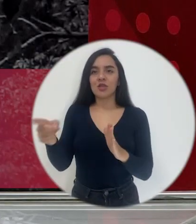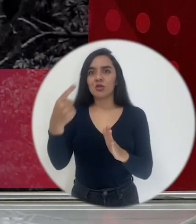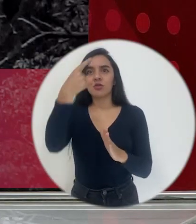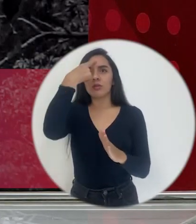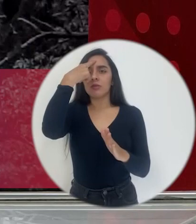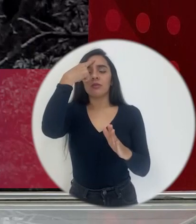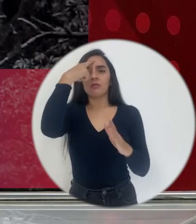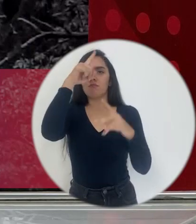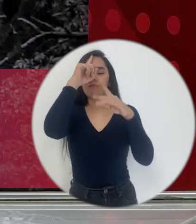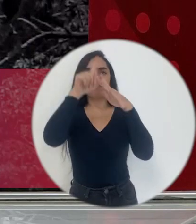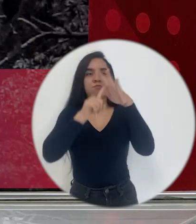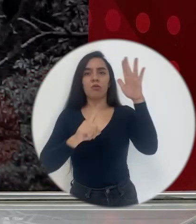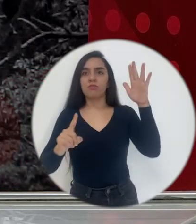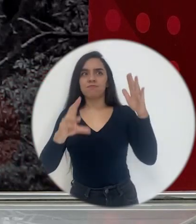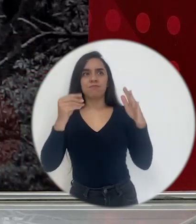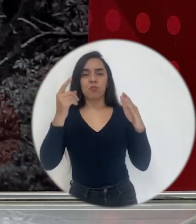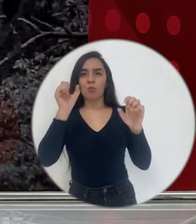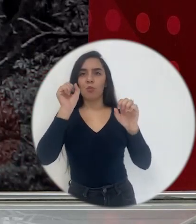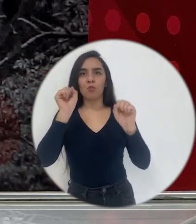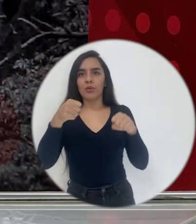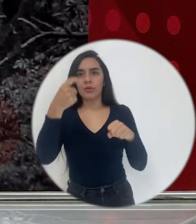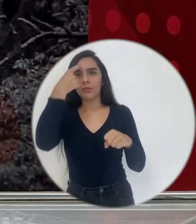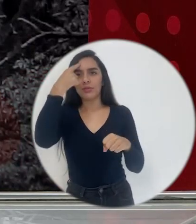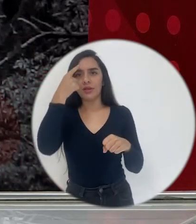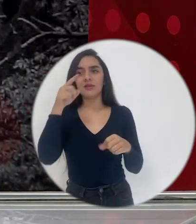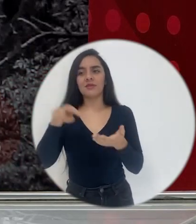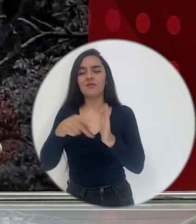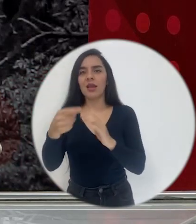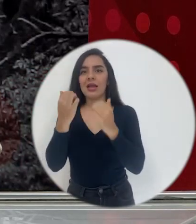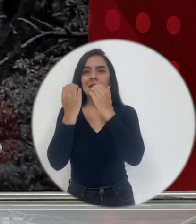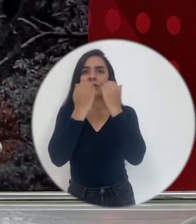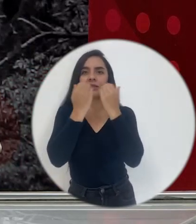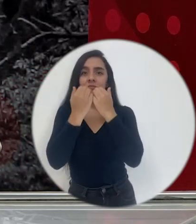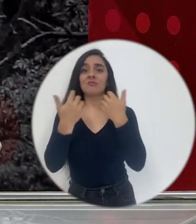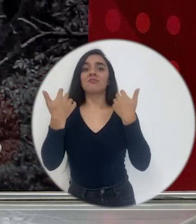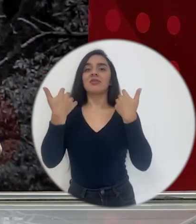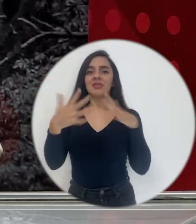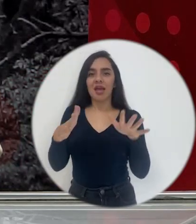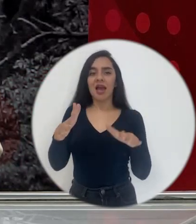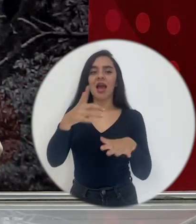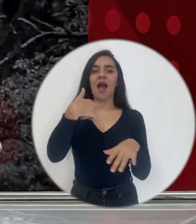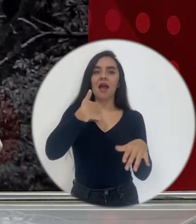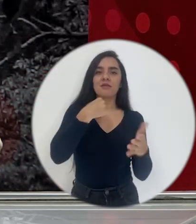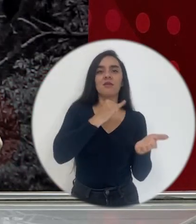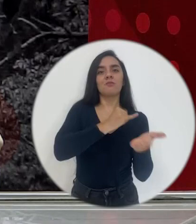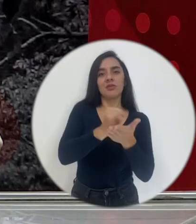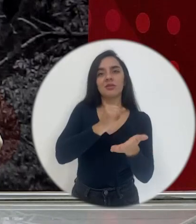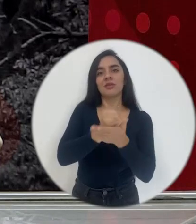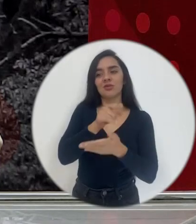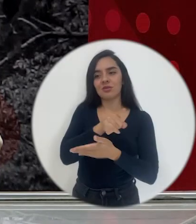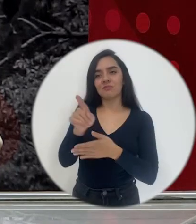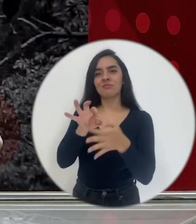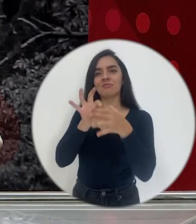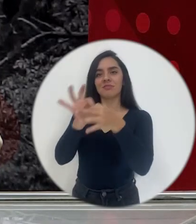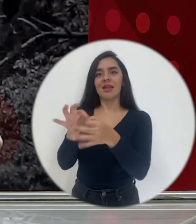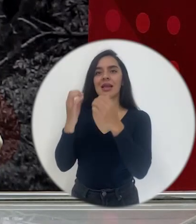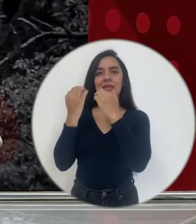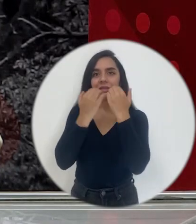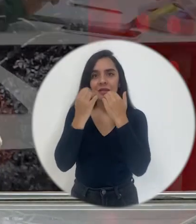pueden pensar, ¿verdad? Entonces, sí hay un tema muy importante de ansiedad, se ha estudiado esto y